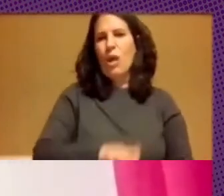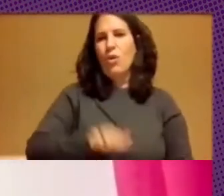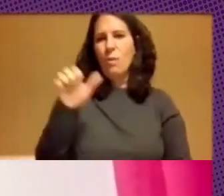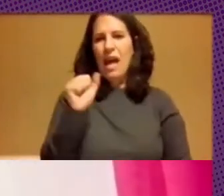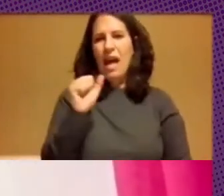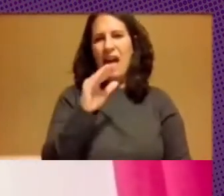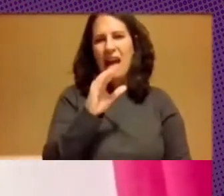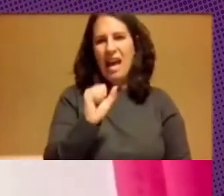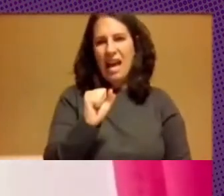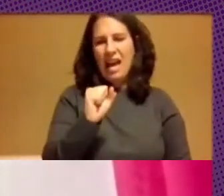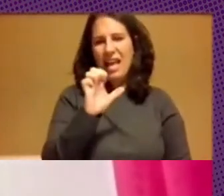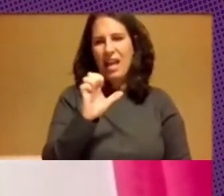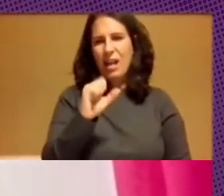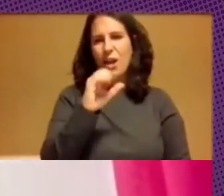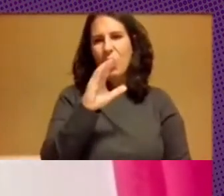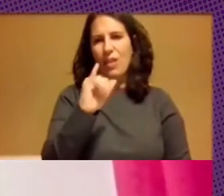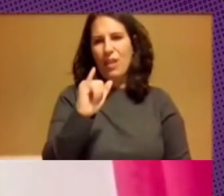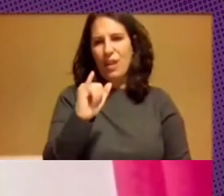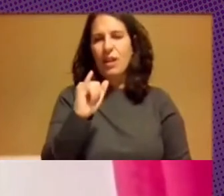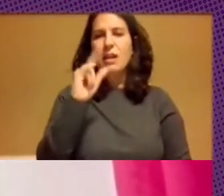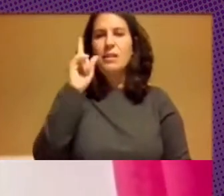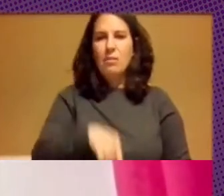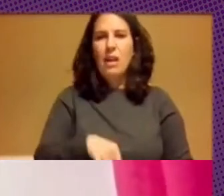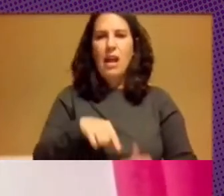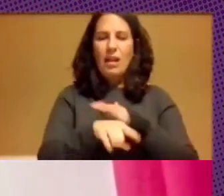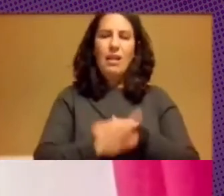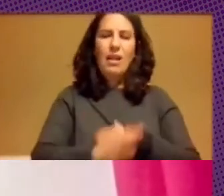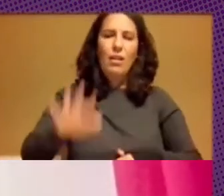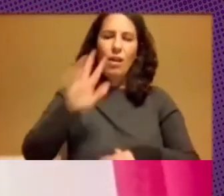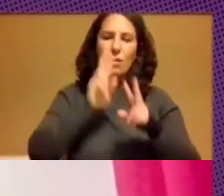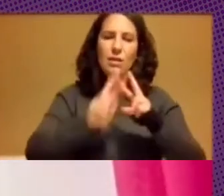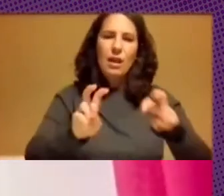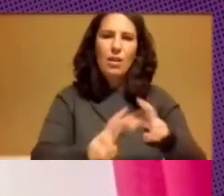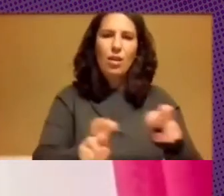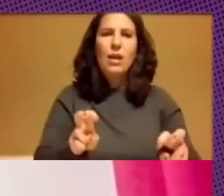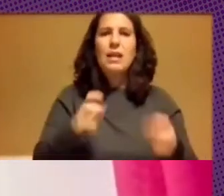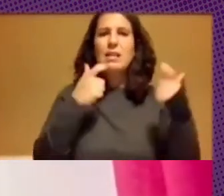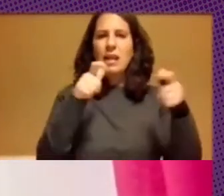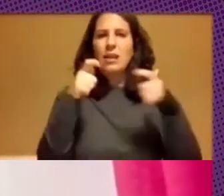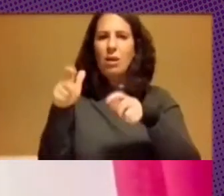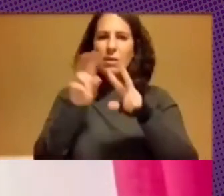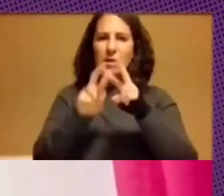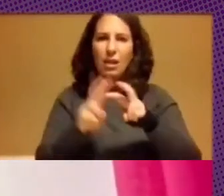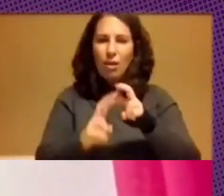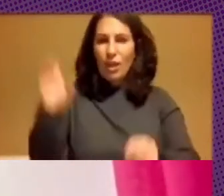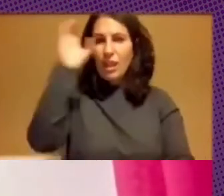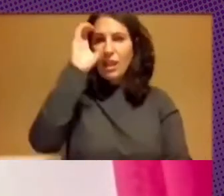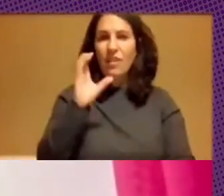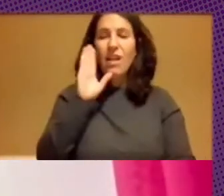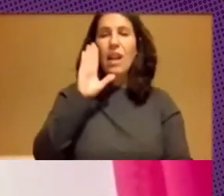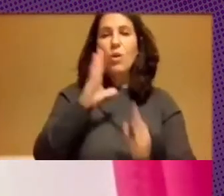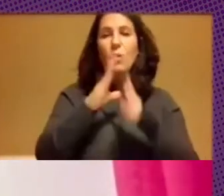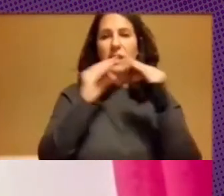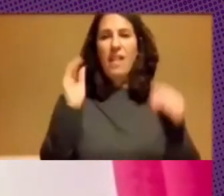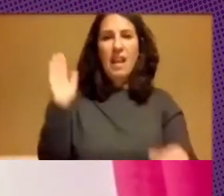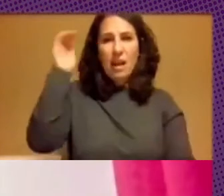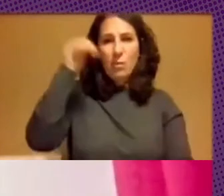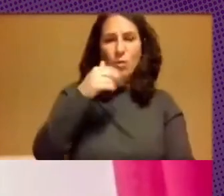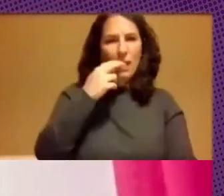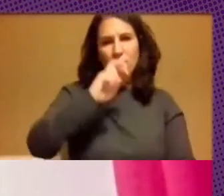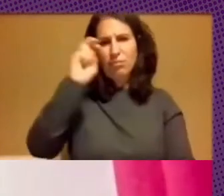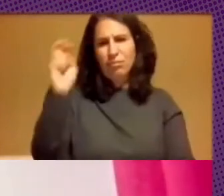o agencias nacionales como la Agencia Nacional de Investigación, la Comisión Sectorial de Investigación Científica de la Universidad de la República, entre otros.